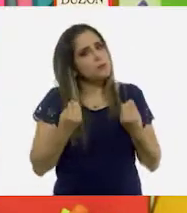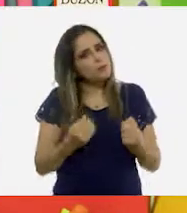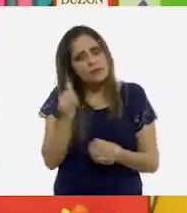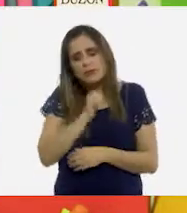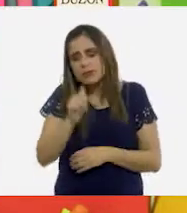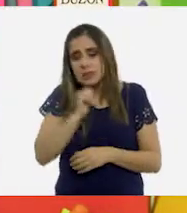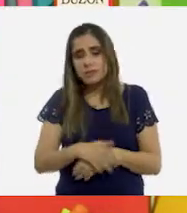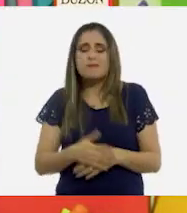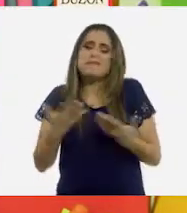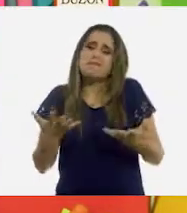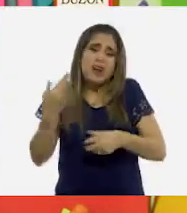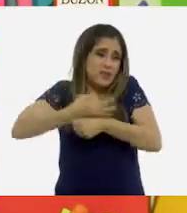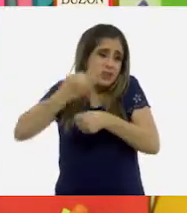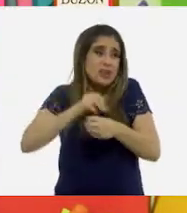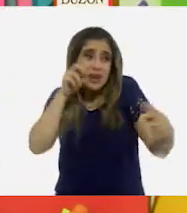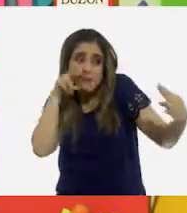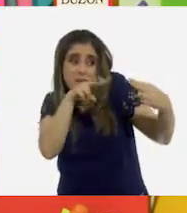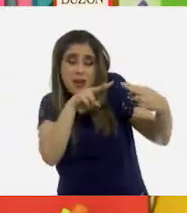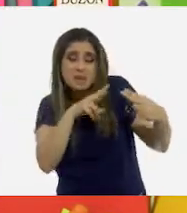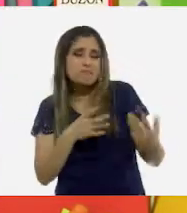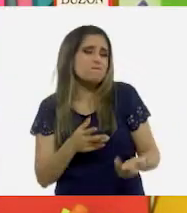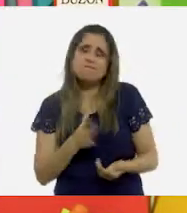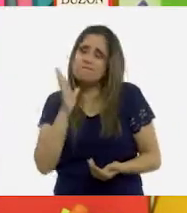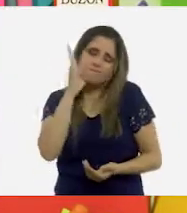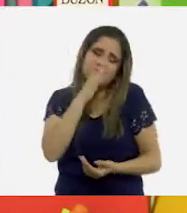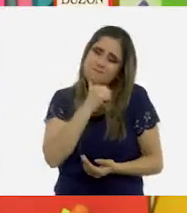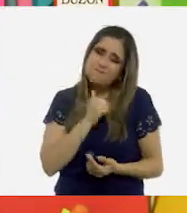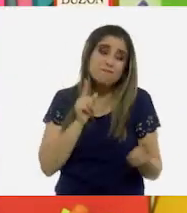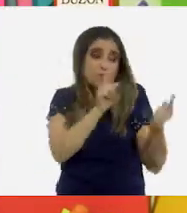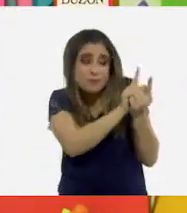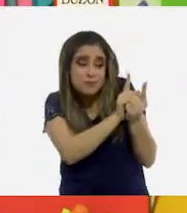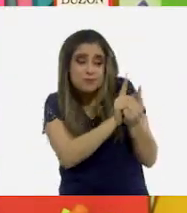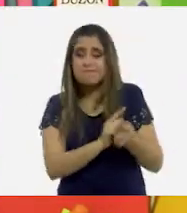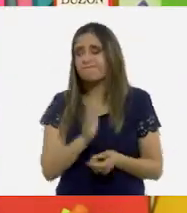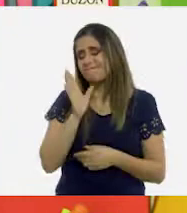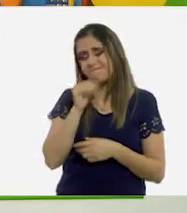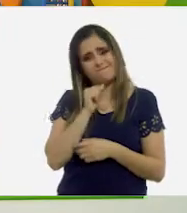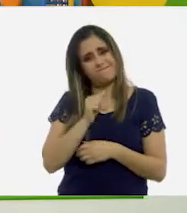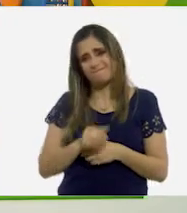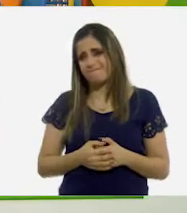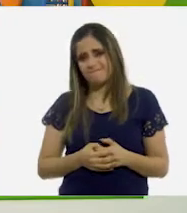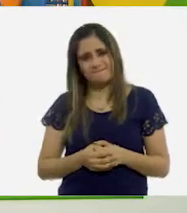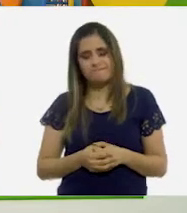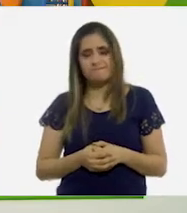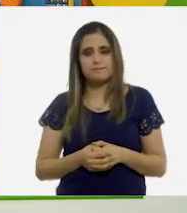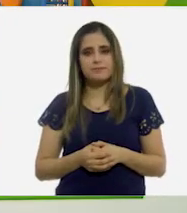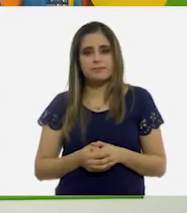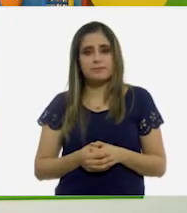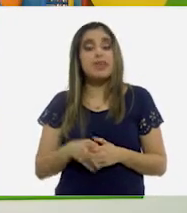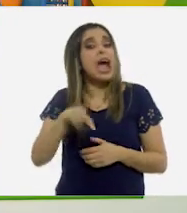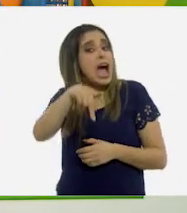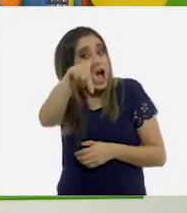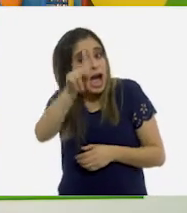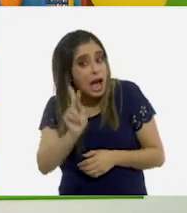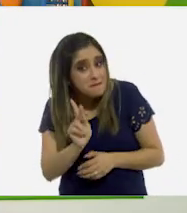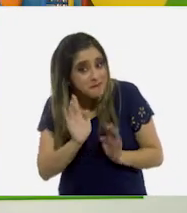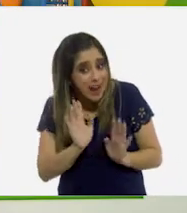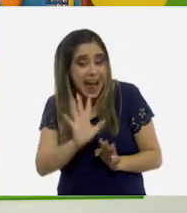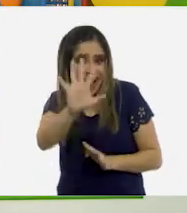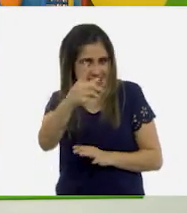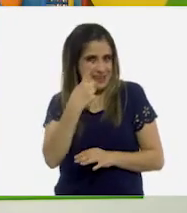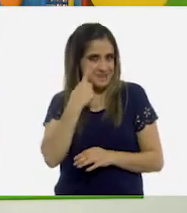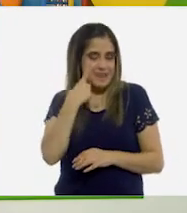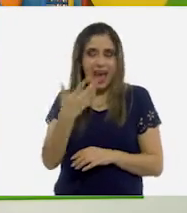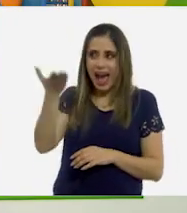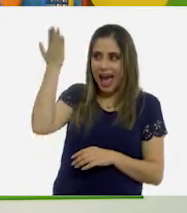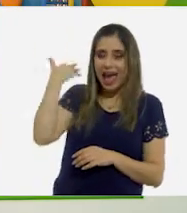eso signifique que ahorita no podemos estar cerca de las personas que nos quieren. Pero, fíjate que el otro día